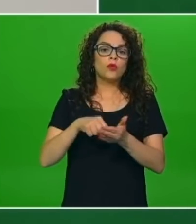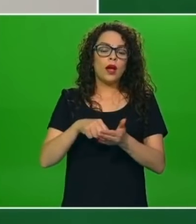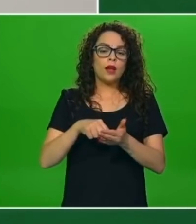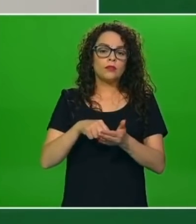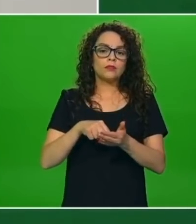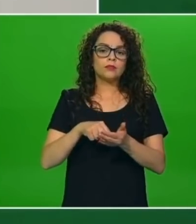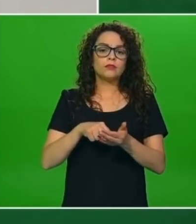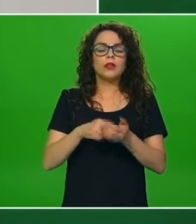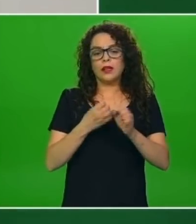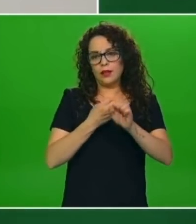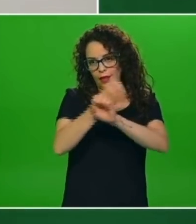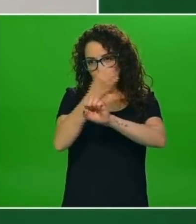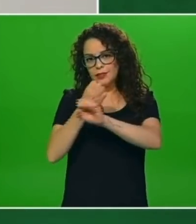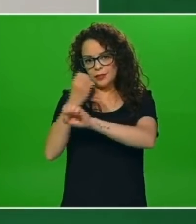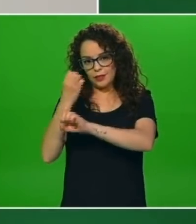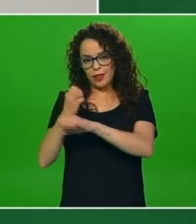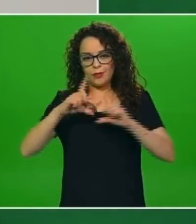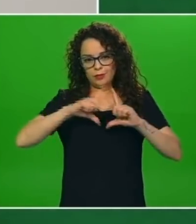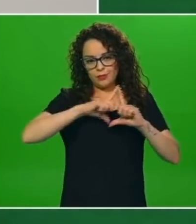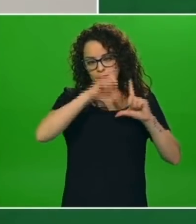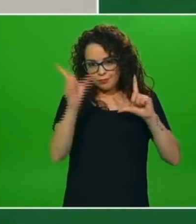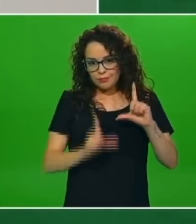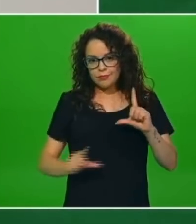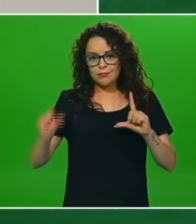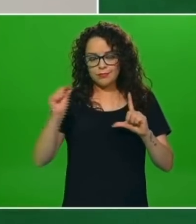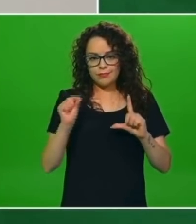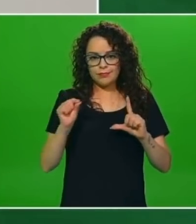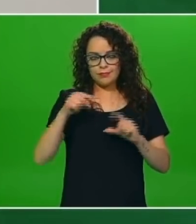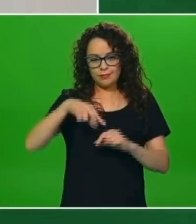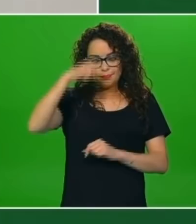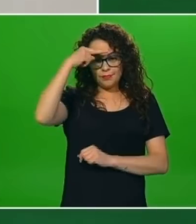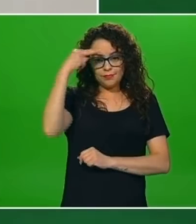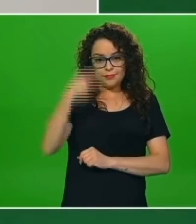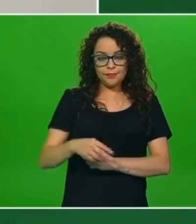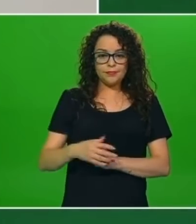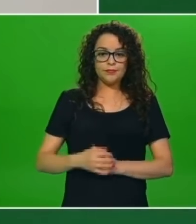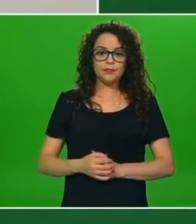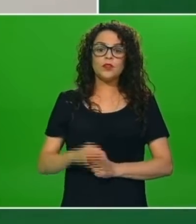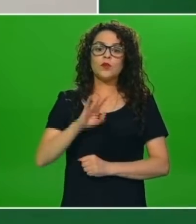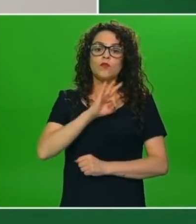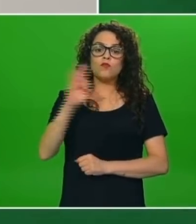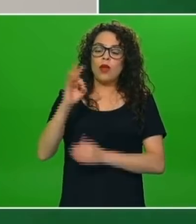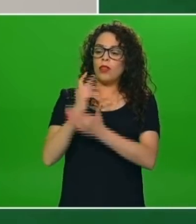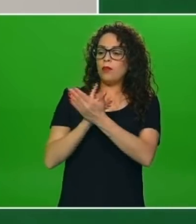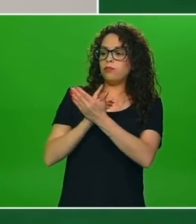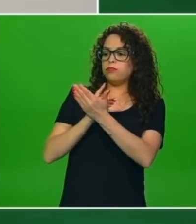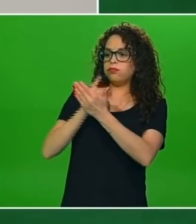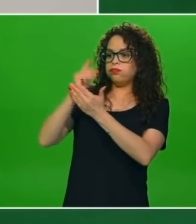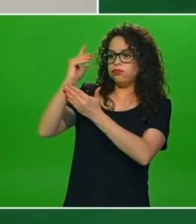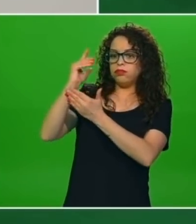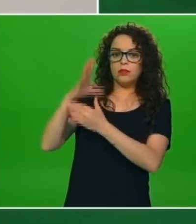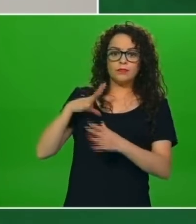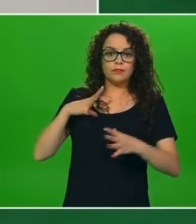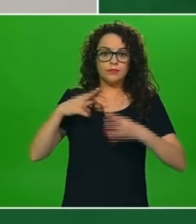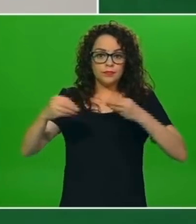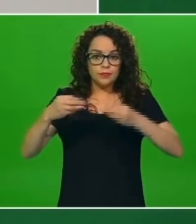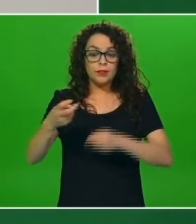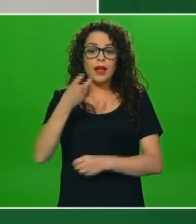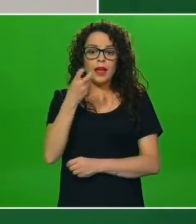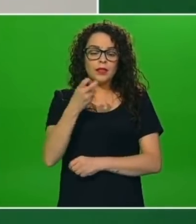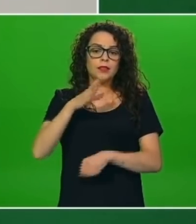caso en entidades federativas, de obviamente incrementar transmisión y por lo tanto incrementar contagios e